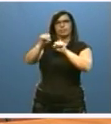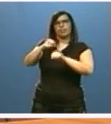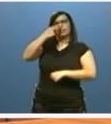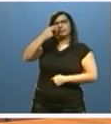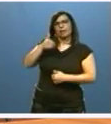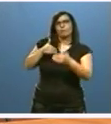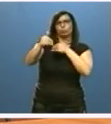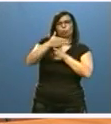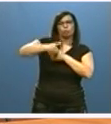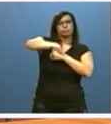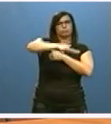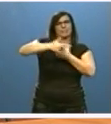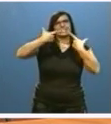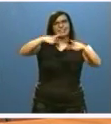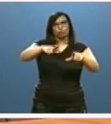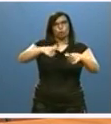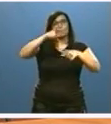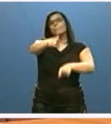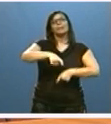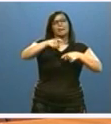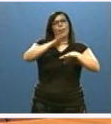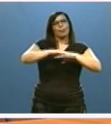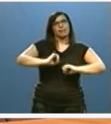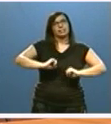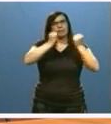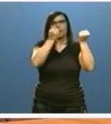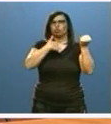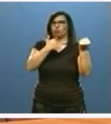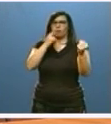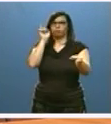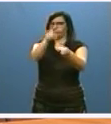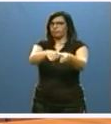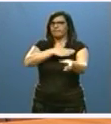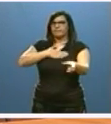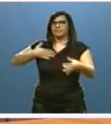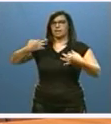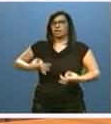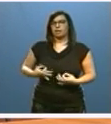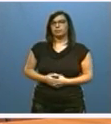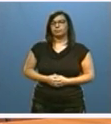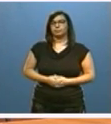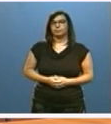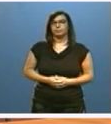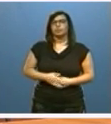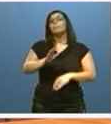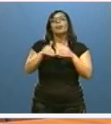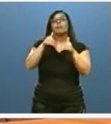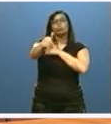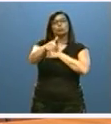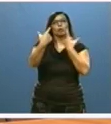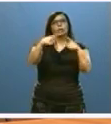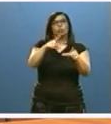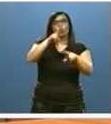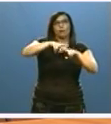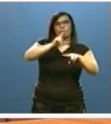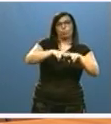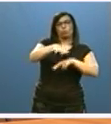y futuro de este sector para garantizar su supervivencia. El Foro para el Futuro del Sector del Carbón y de las Cuencas